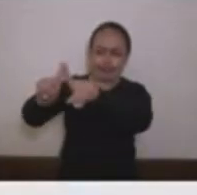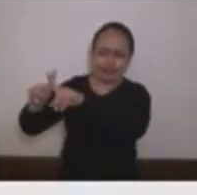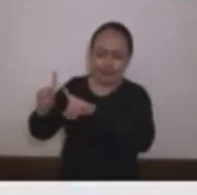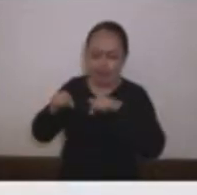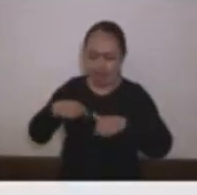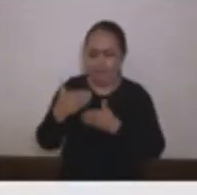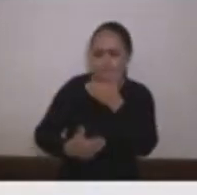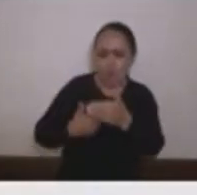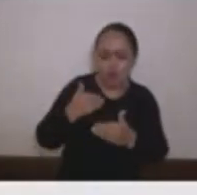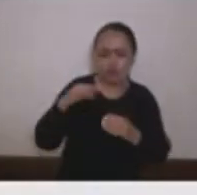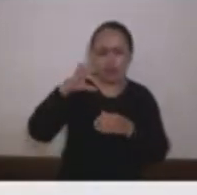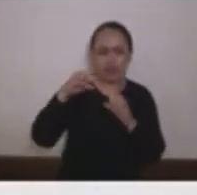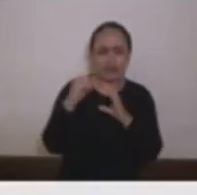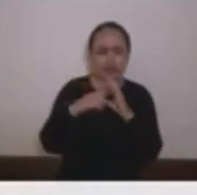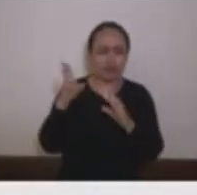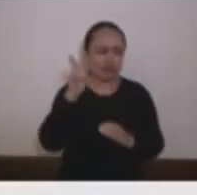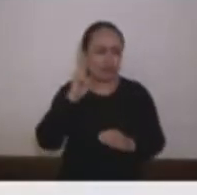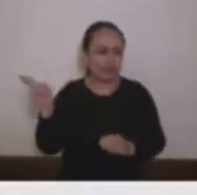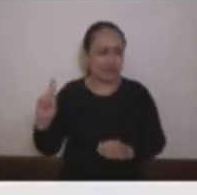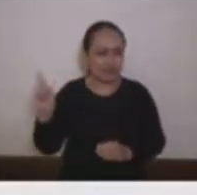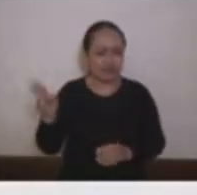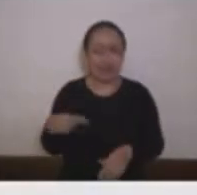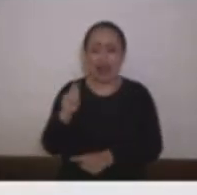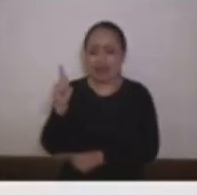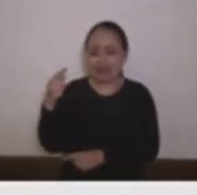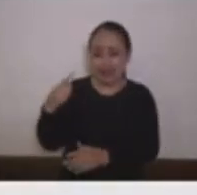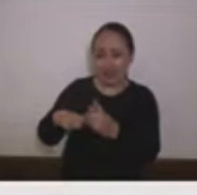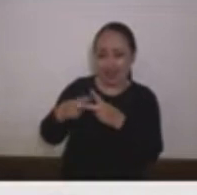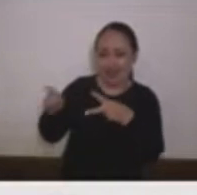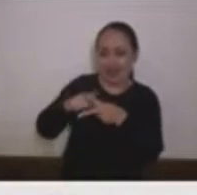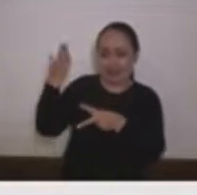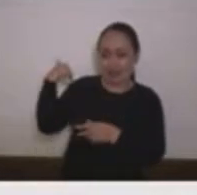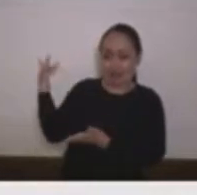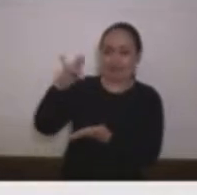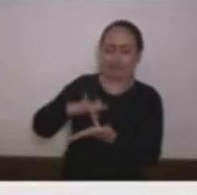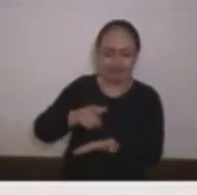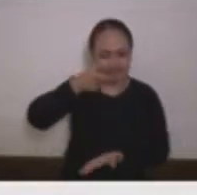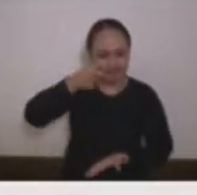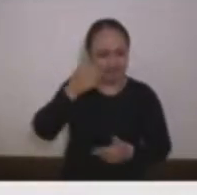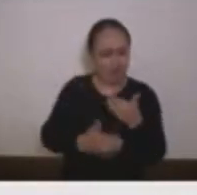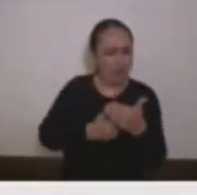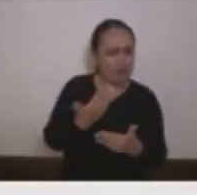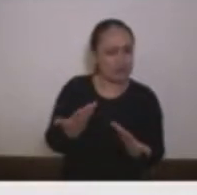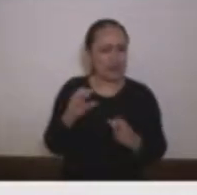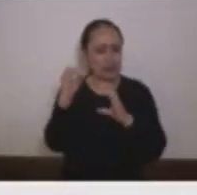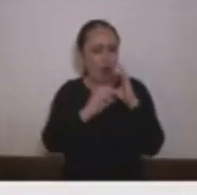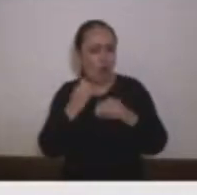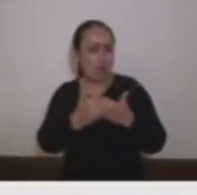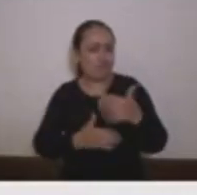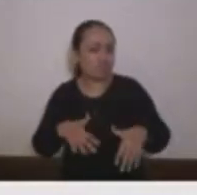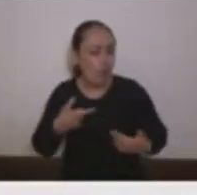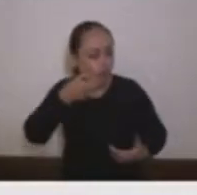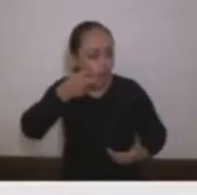elección de Contralor ha habido muchísimo ruido la fiscalía vino la semana pasada a auditar parte del proceso de Contraloría aquí